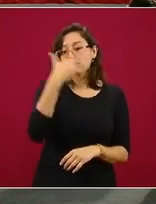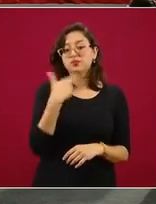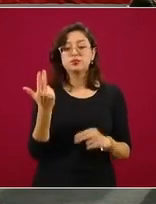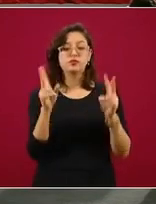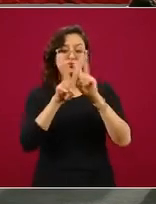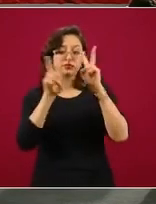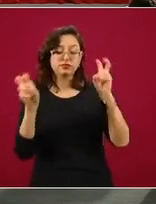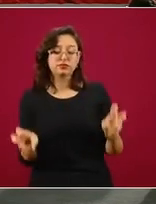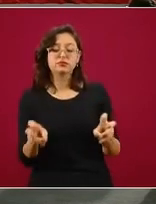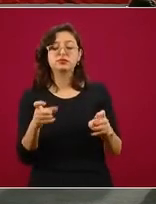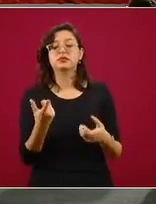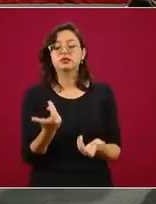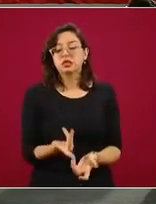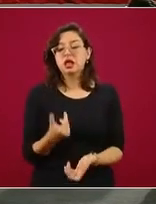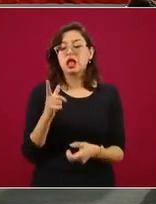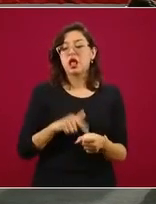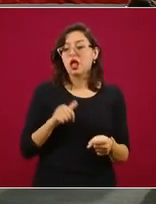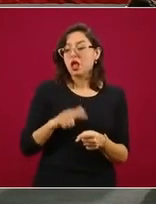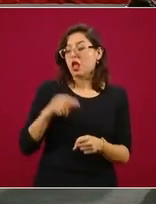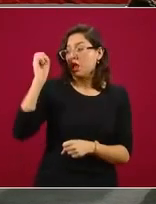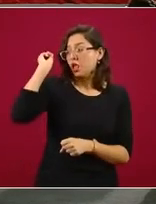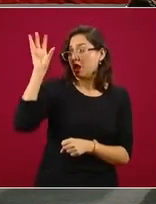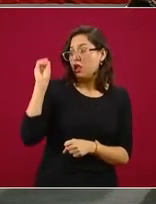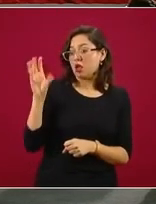epidémico para COVID-19 para nuestro país.